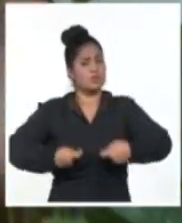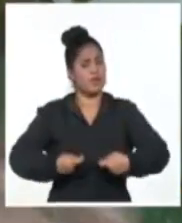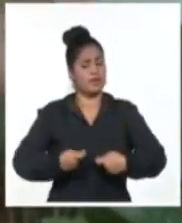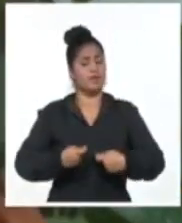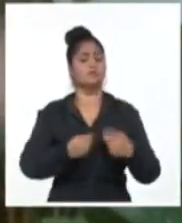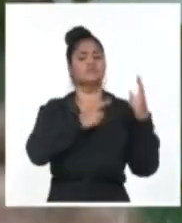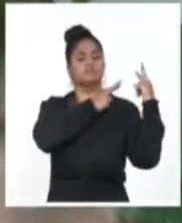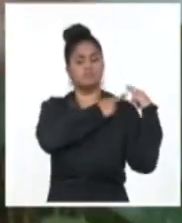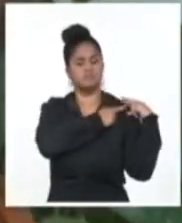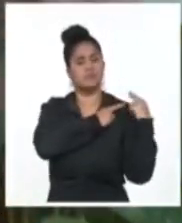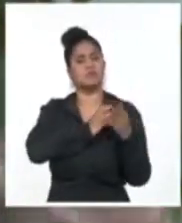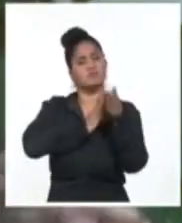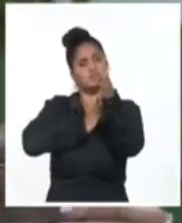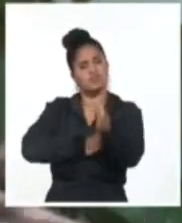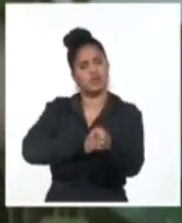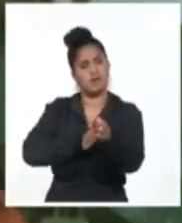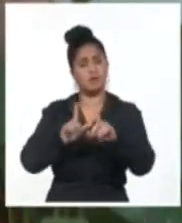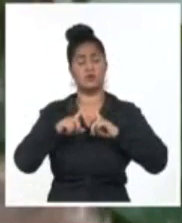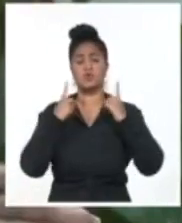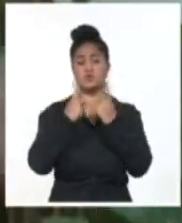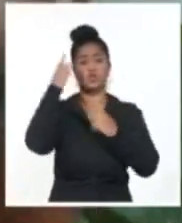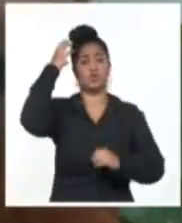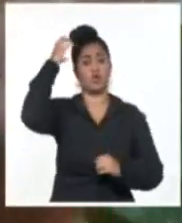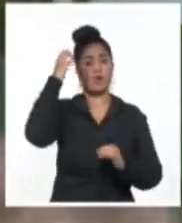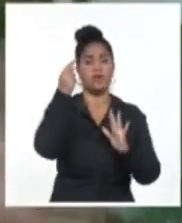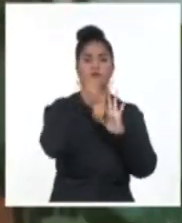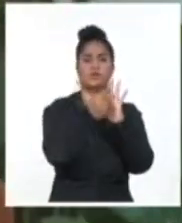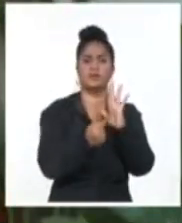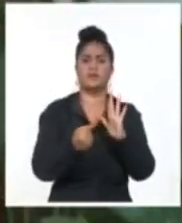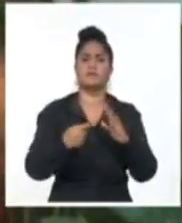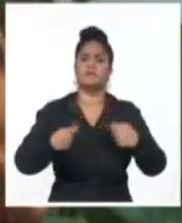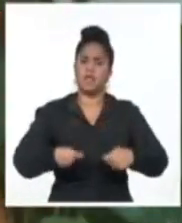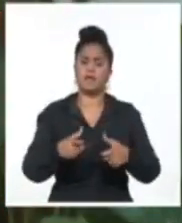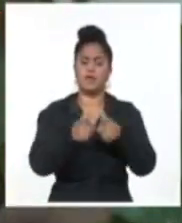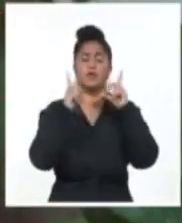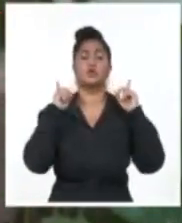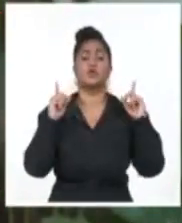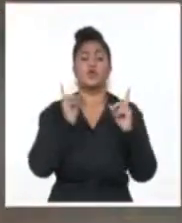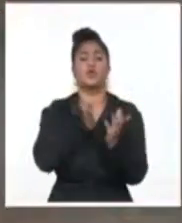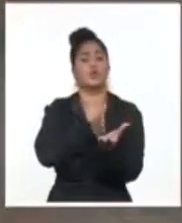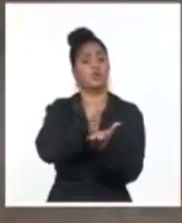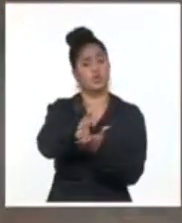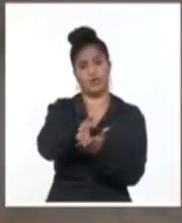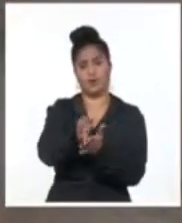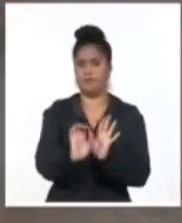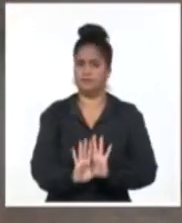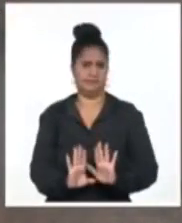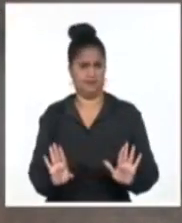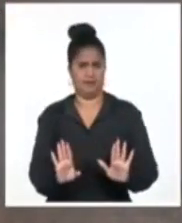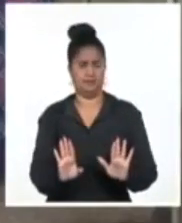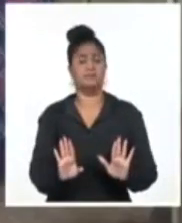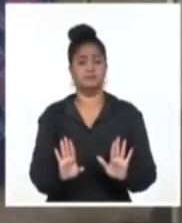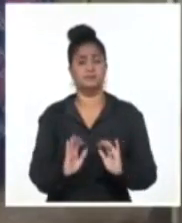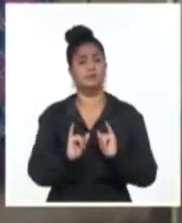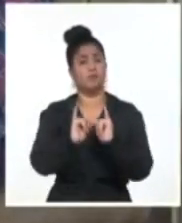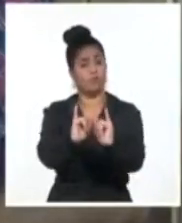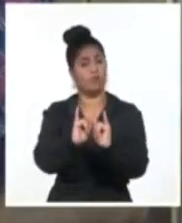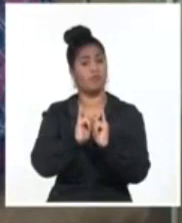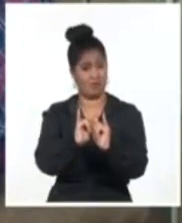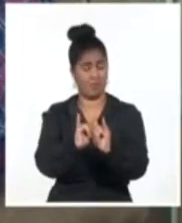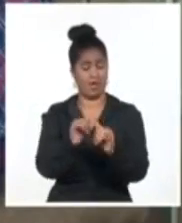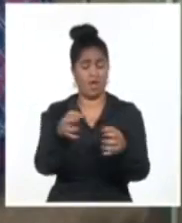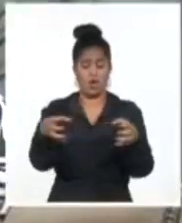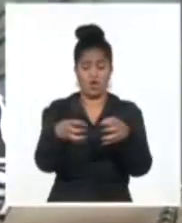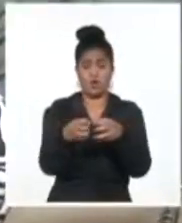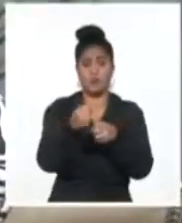Y tomar decisiones ajustadas al momento en que nos estamos encontrando. El llamado aconteció durante la sesión del